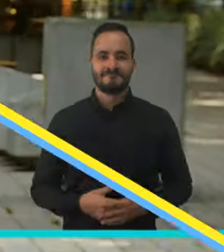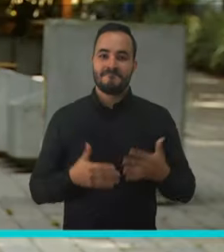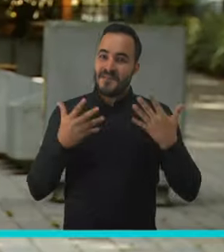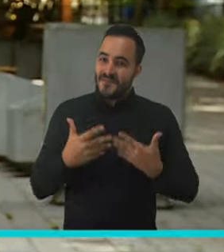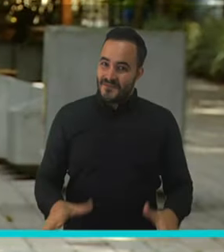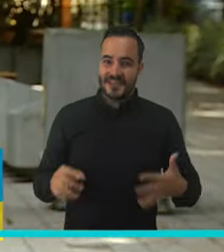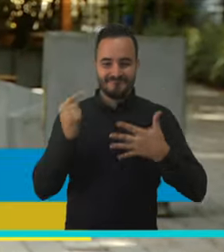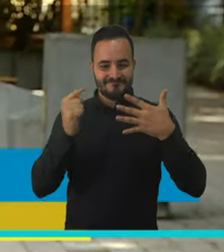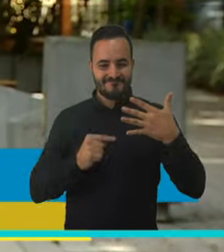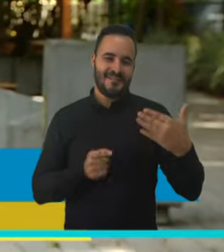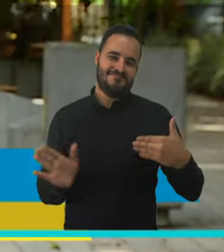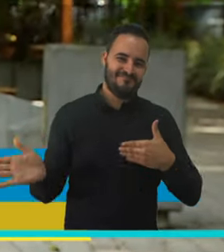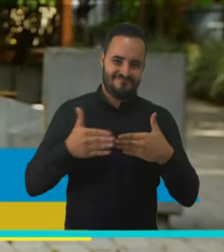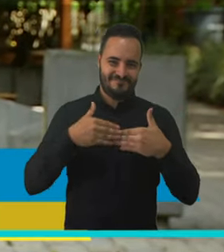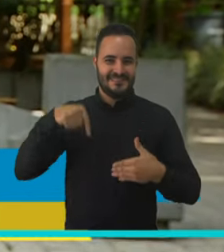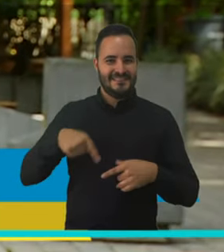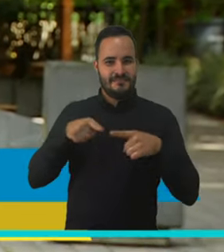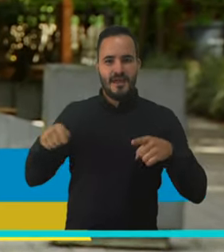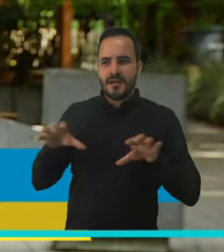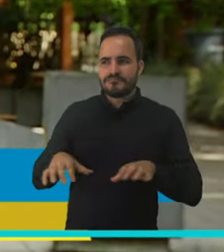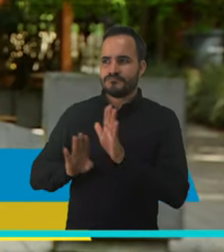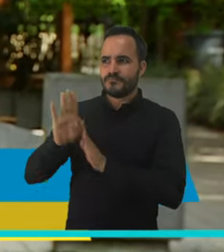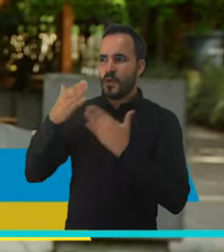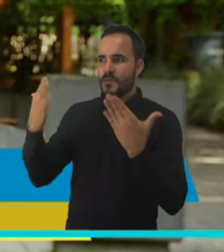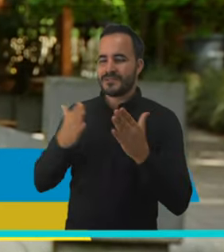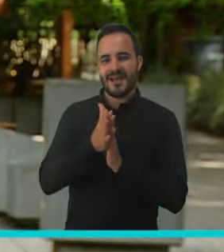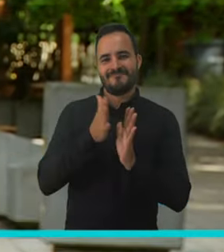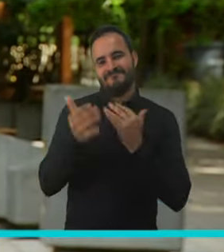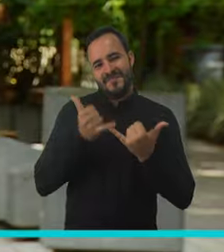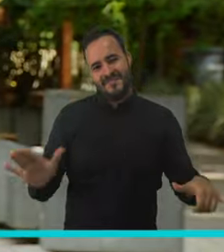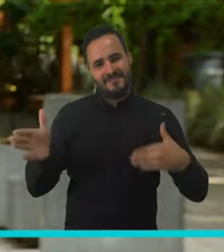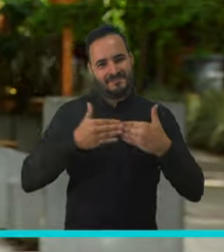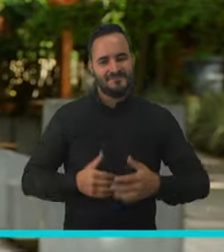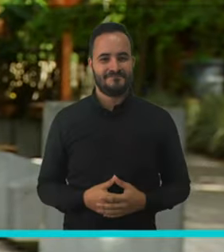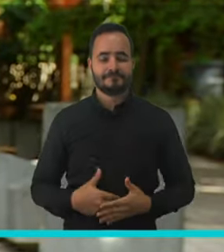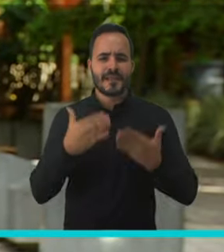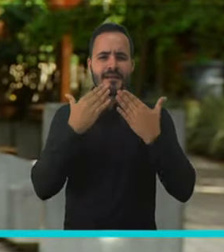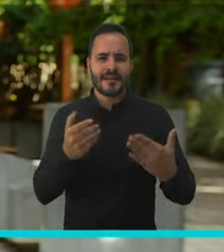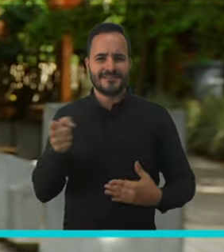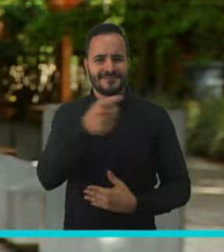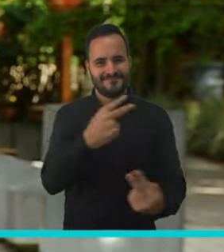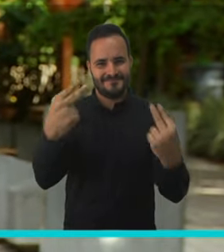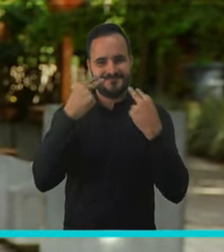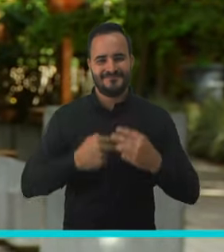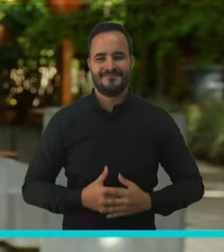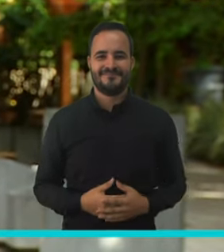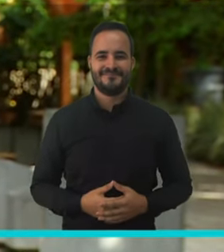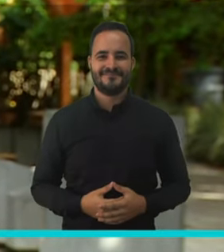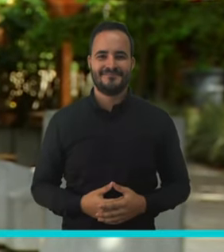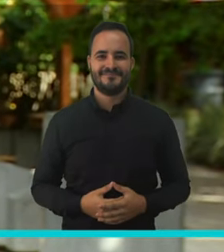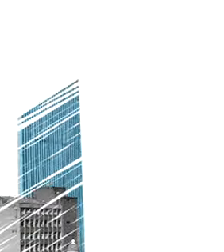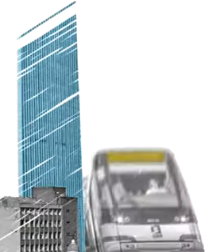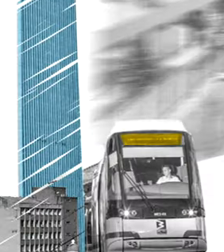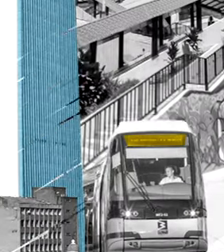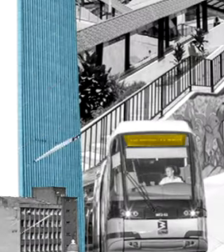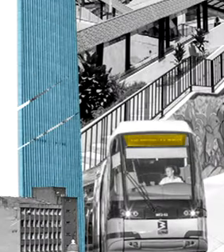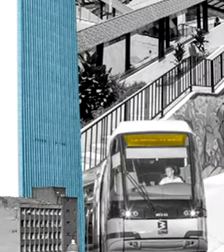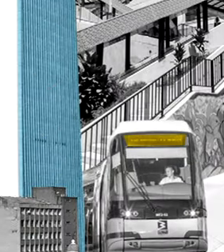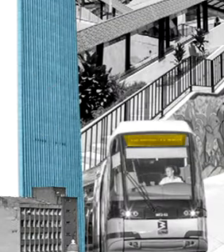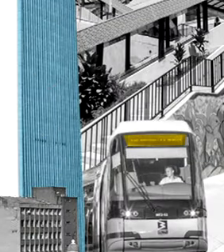Así termina esta emisión de Medellín Conecta TV en la que les contamos cómo avanza nuestra Medellín Futuro. Gracias por acompañar.